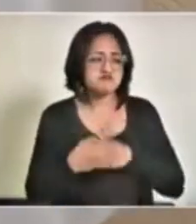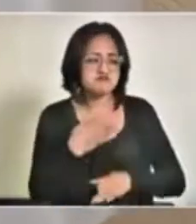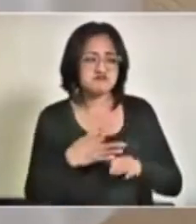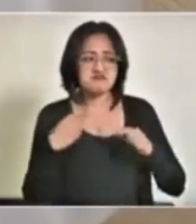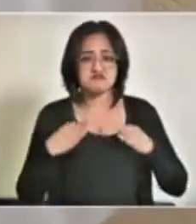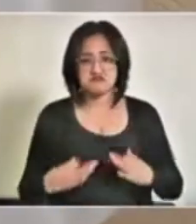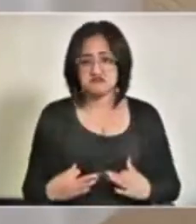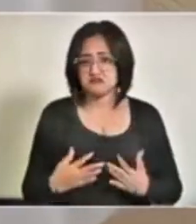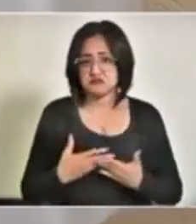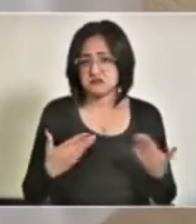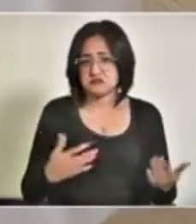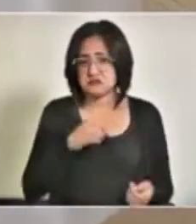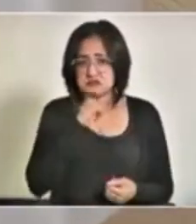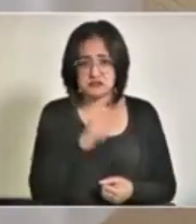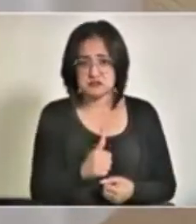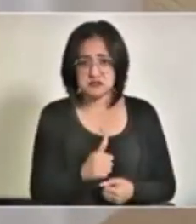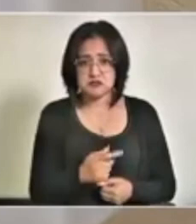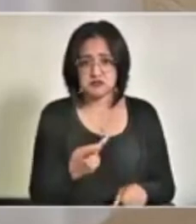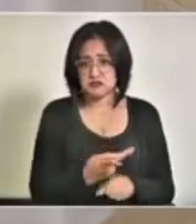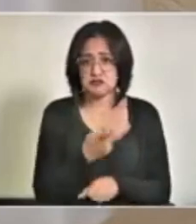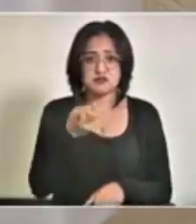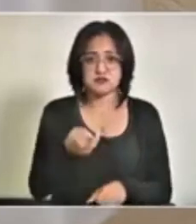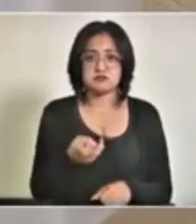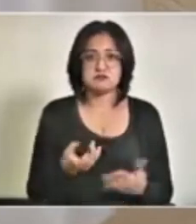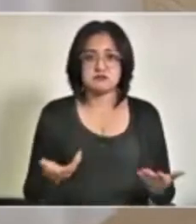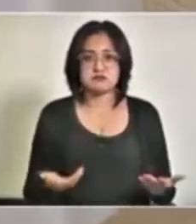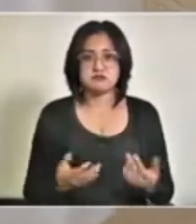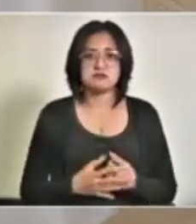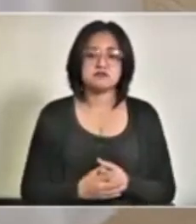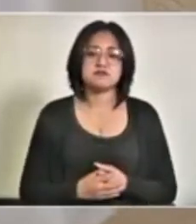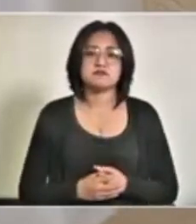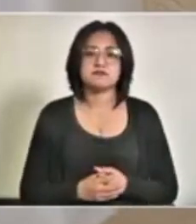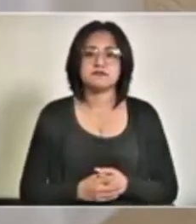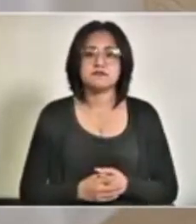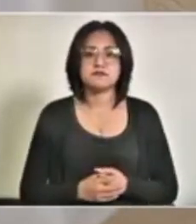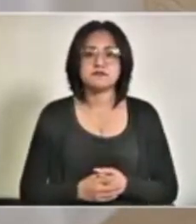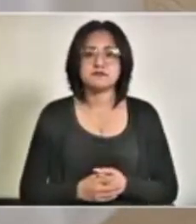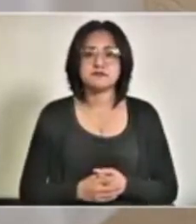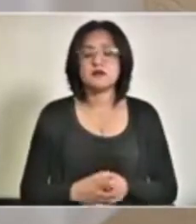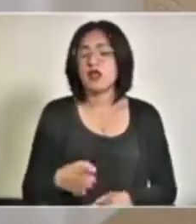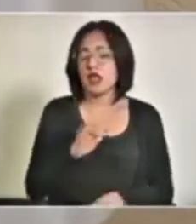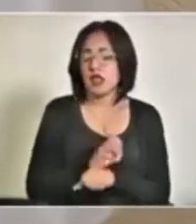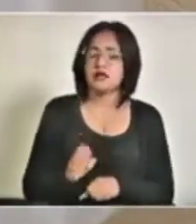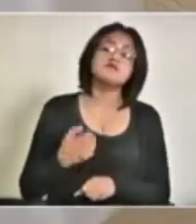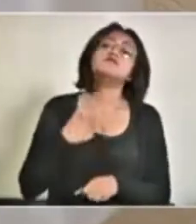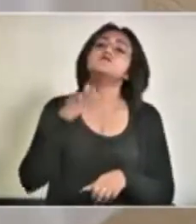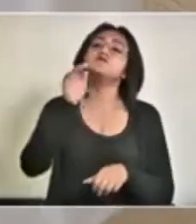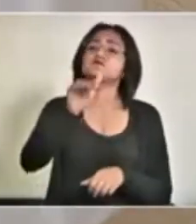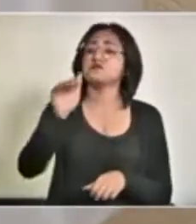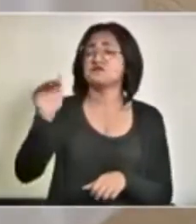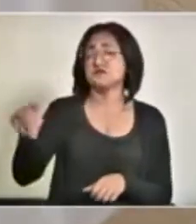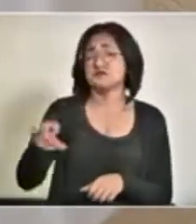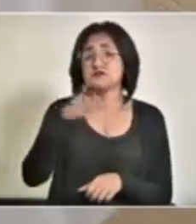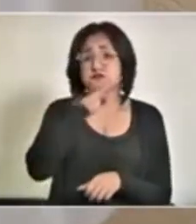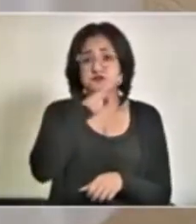Hoy no ha pasado nada sobre eso. Entonces, les hablo a las mamás.